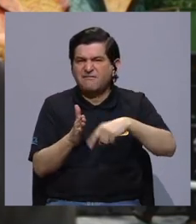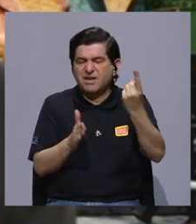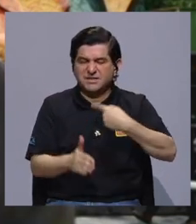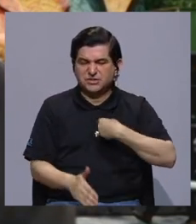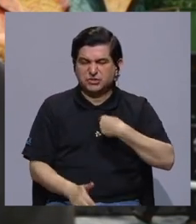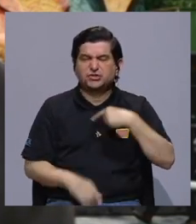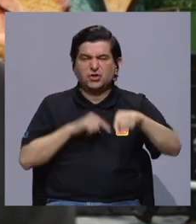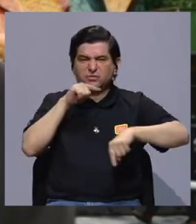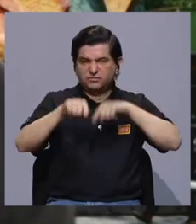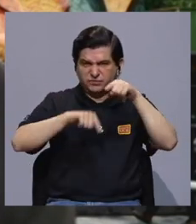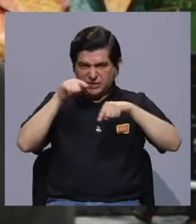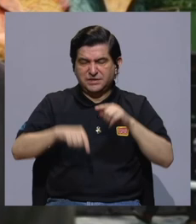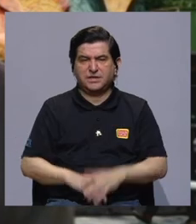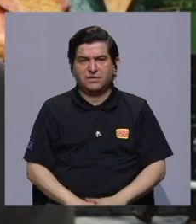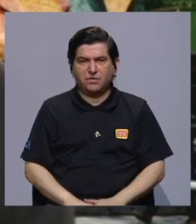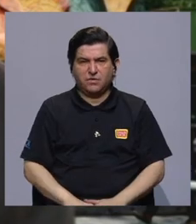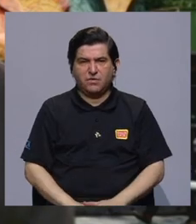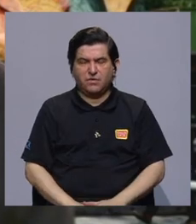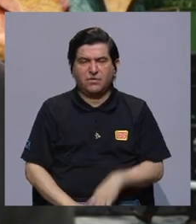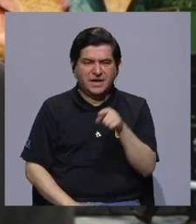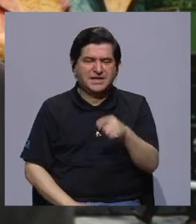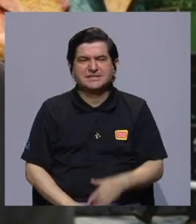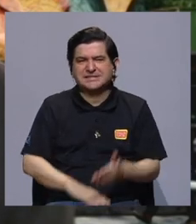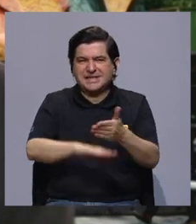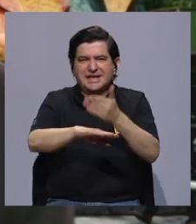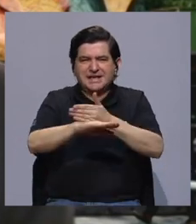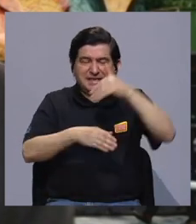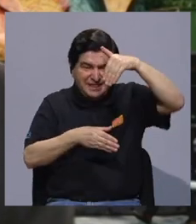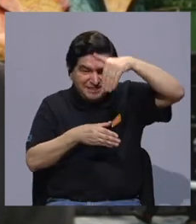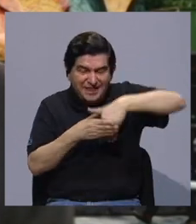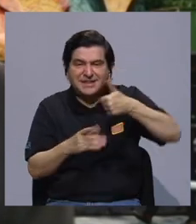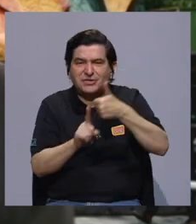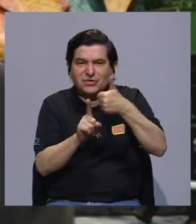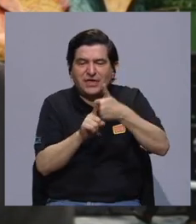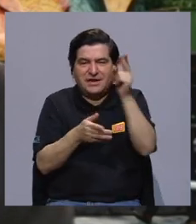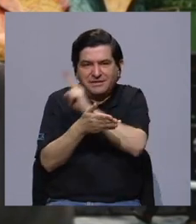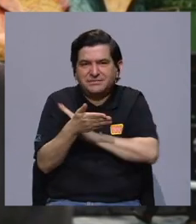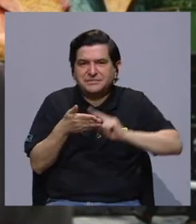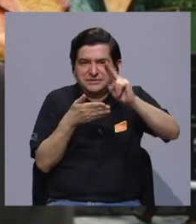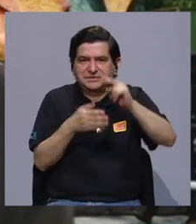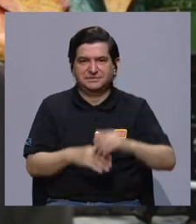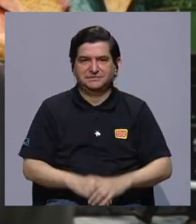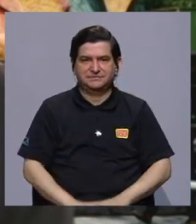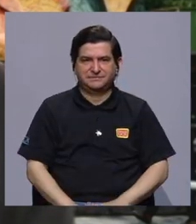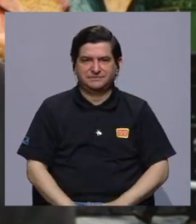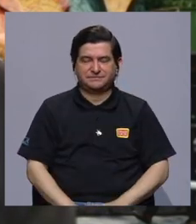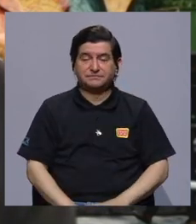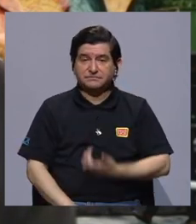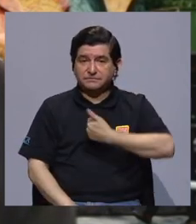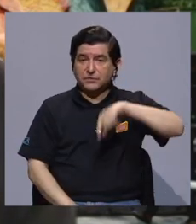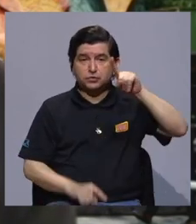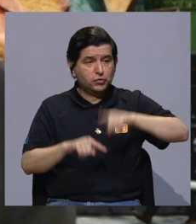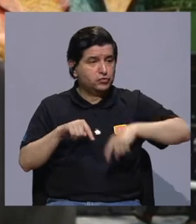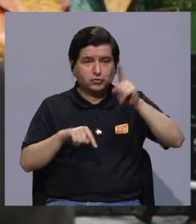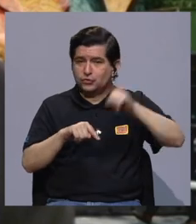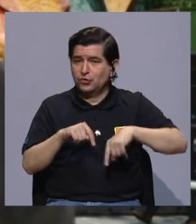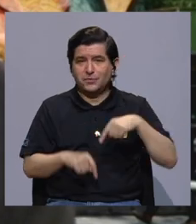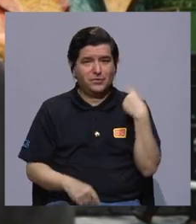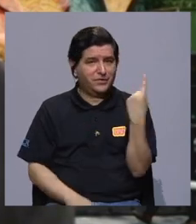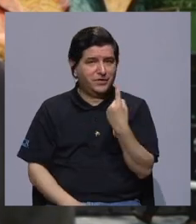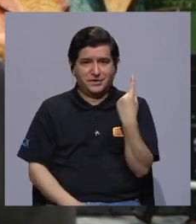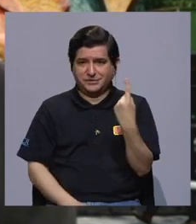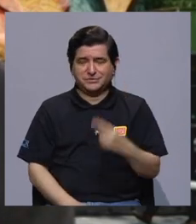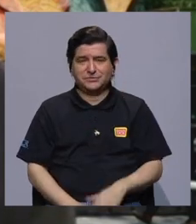A veces, bueno, yo a veces soy crítico también del crecimiento endógeno que tenemos en nuestras universidades. Yo creo que nosotros no